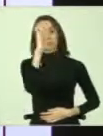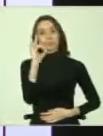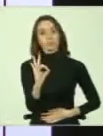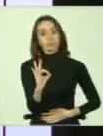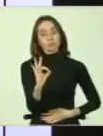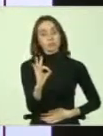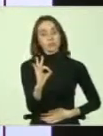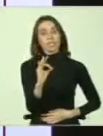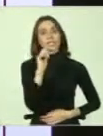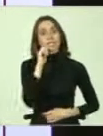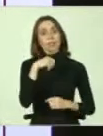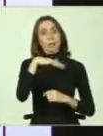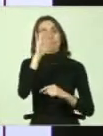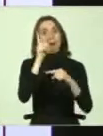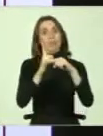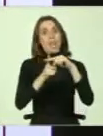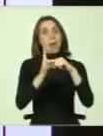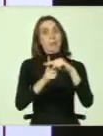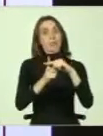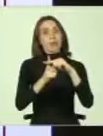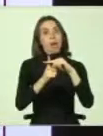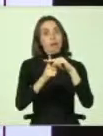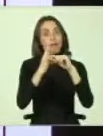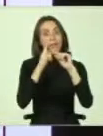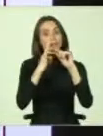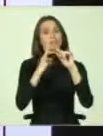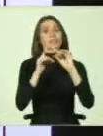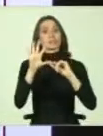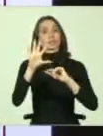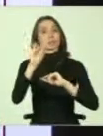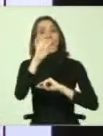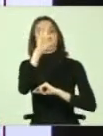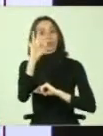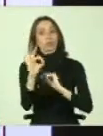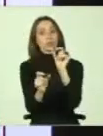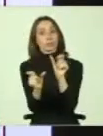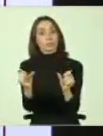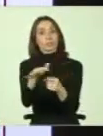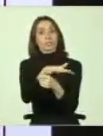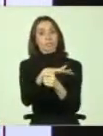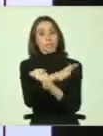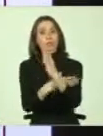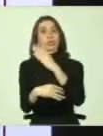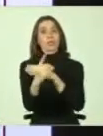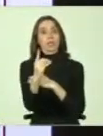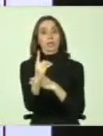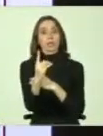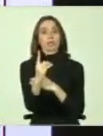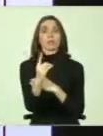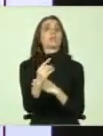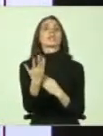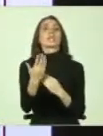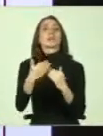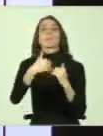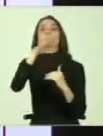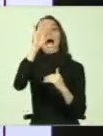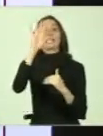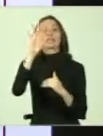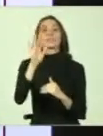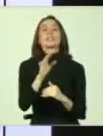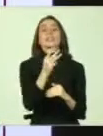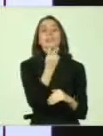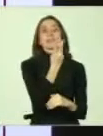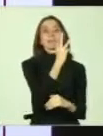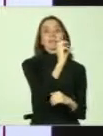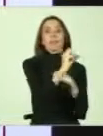más de la mitad, un poquito más de la mitad de la población en situación de discapacidad, se concentra en población adulta, 30 a